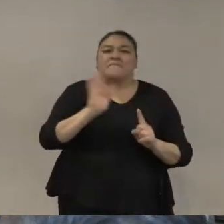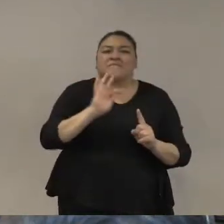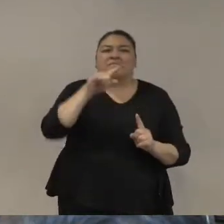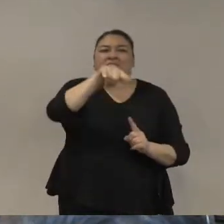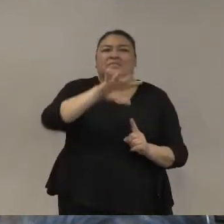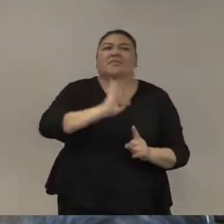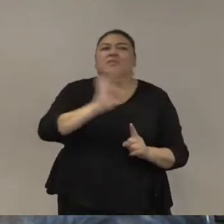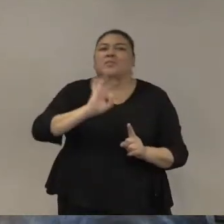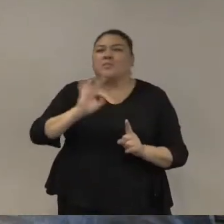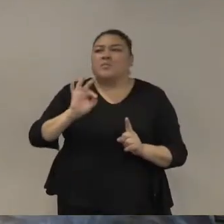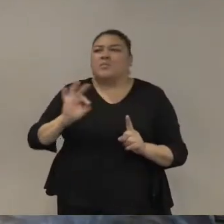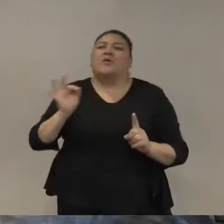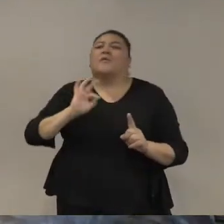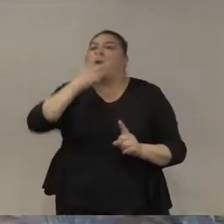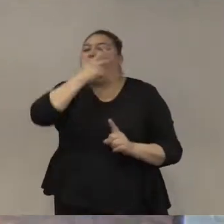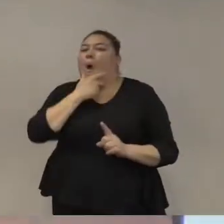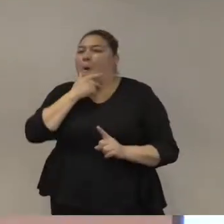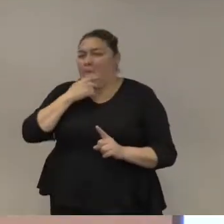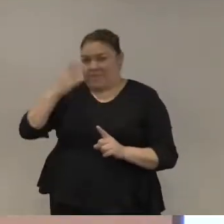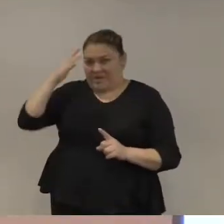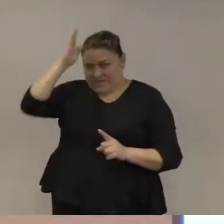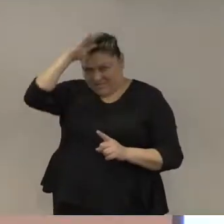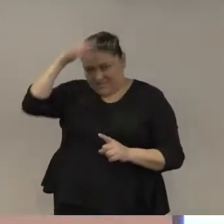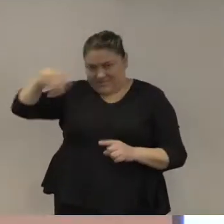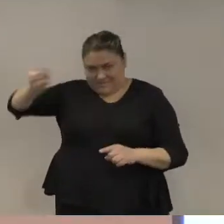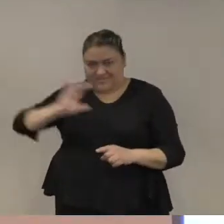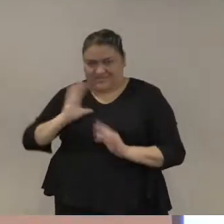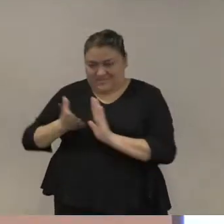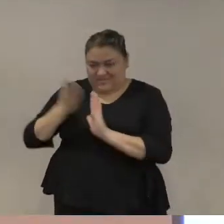hotel de Trump no se puede construir así